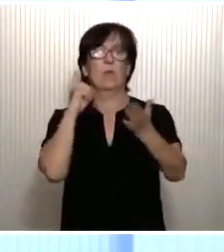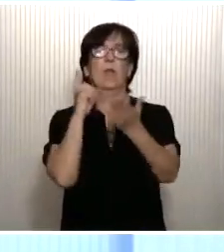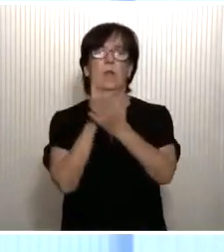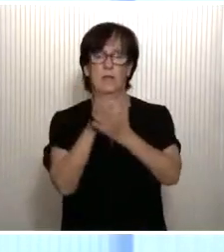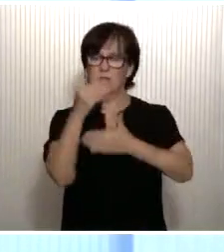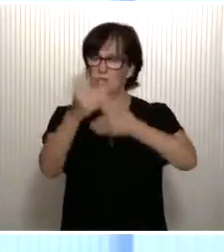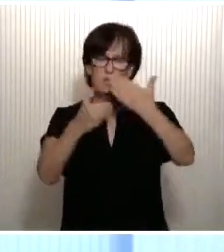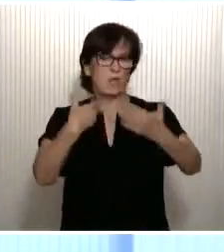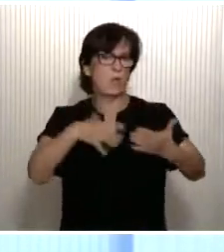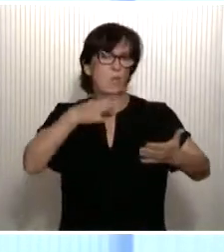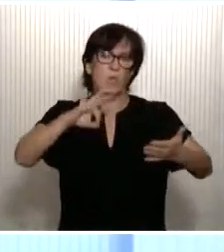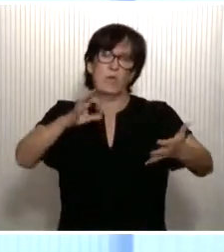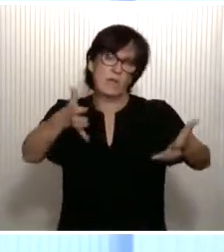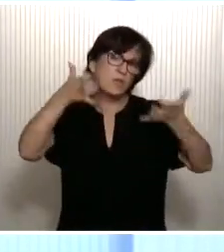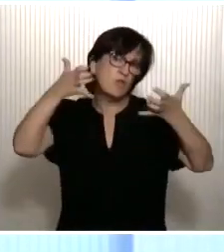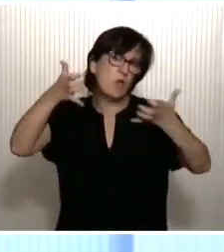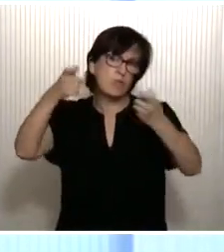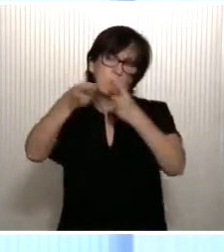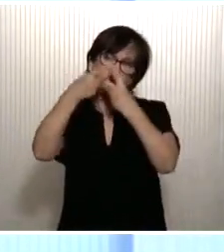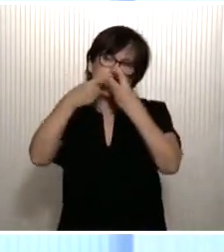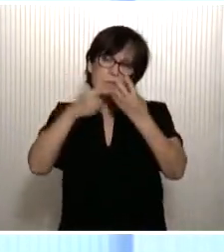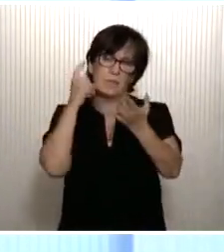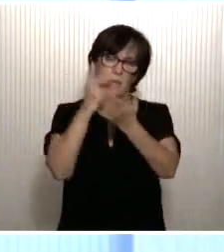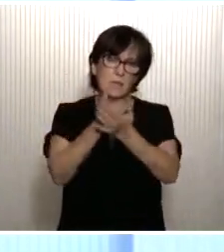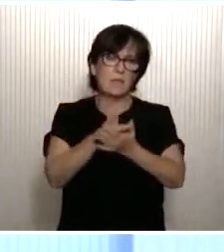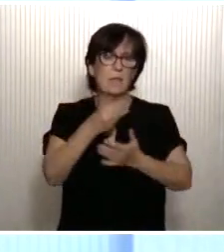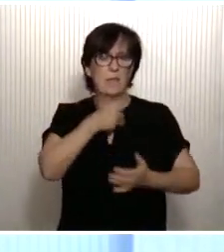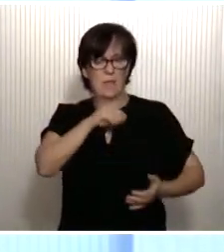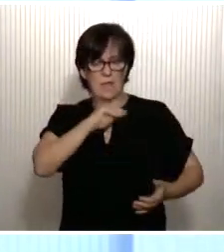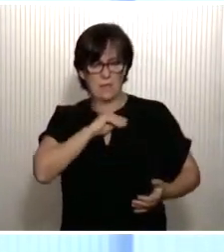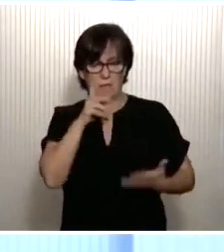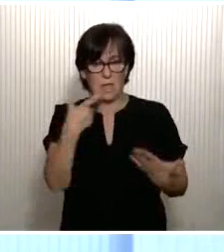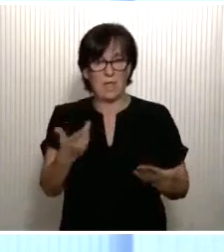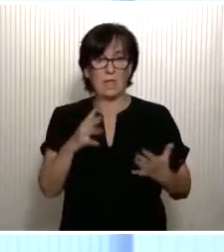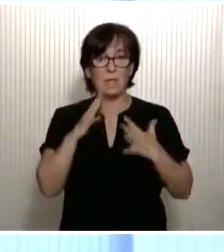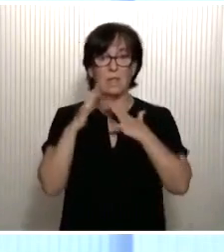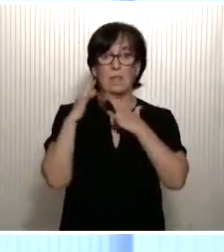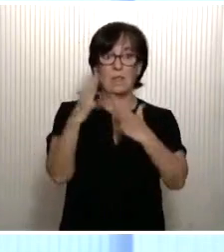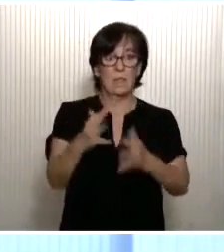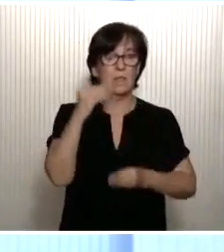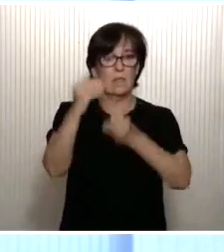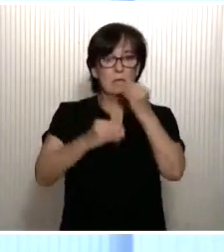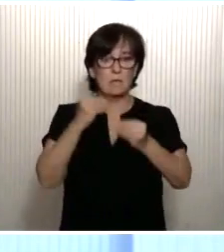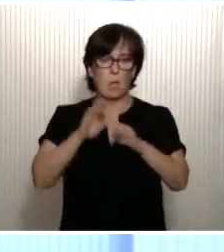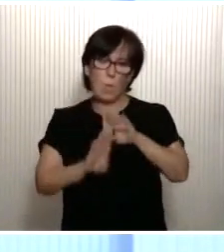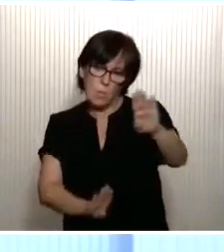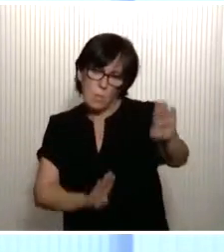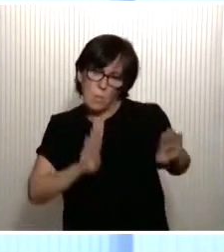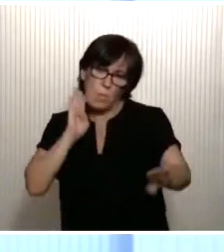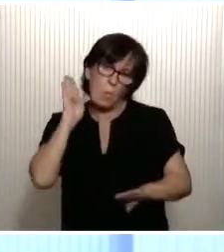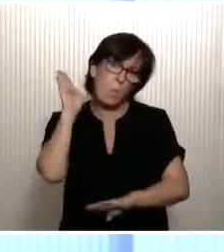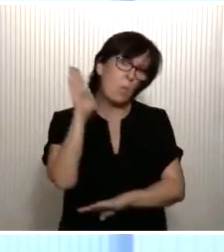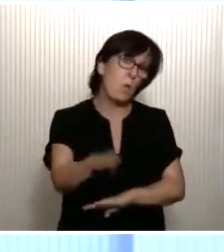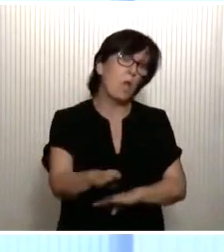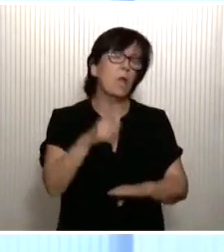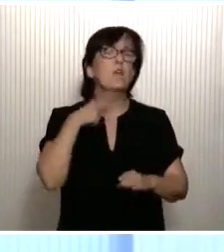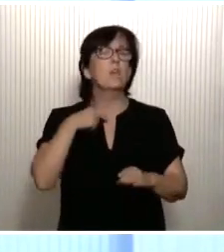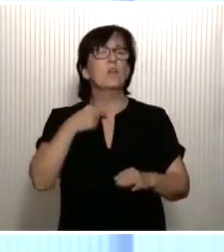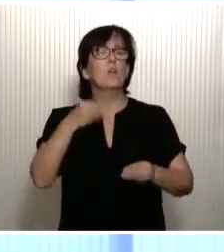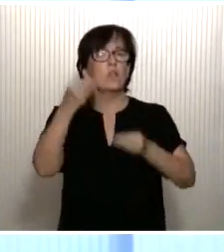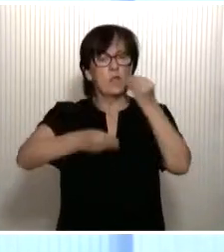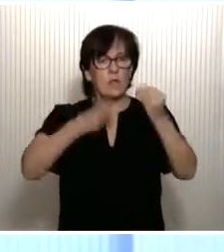proponga, cualquiera de los retos que se proponga. España puede, durante esta década, dar un salto de gigante en prosperidad,